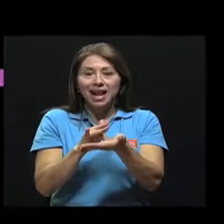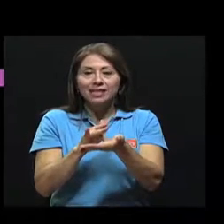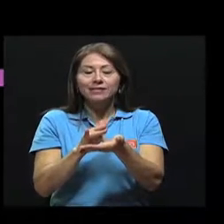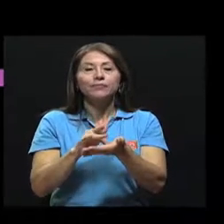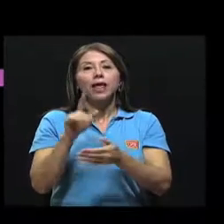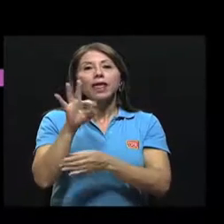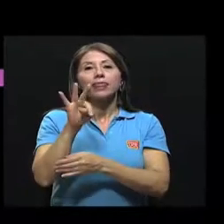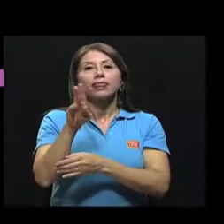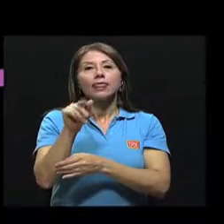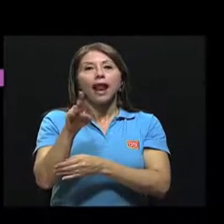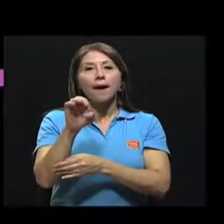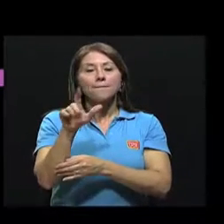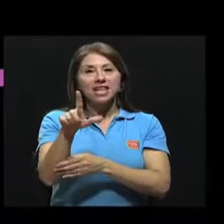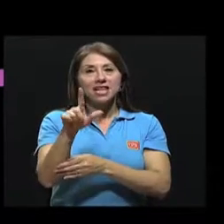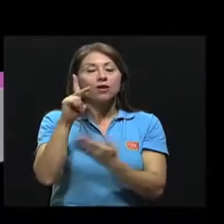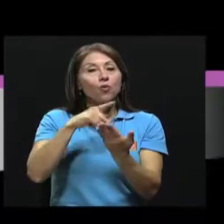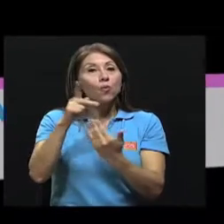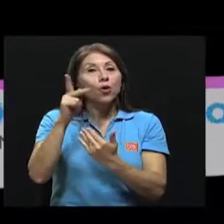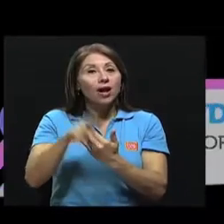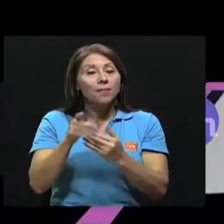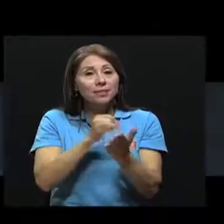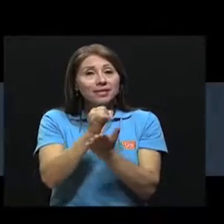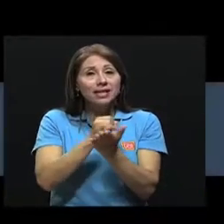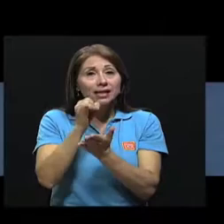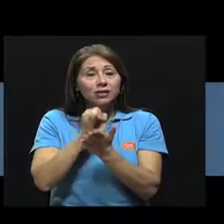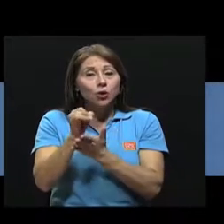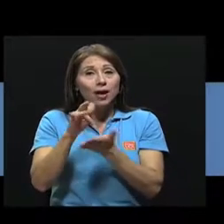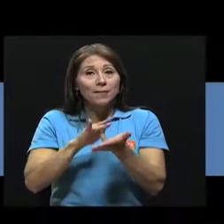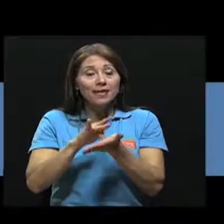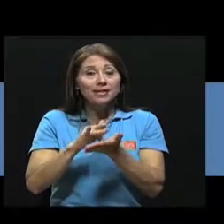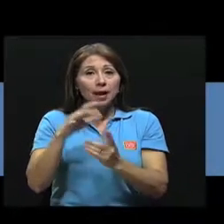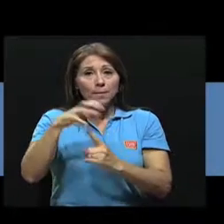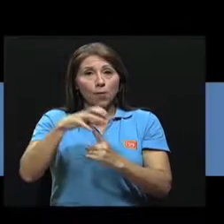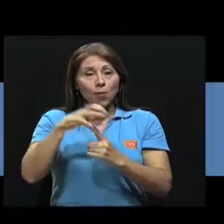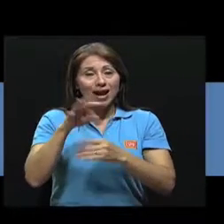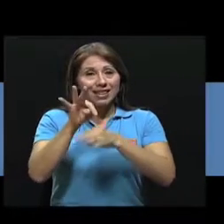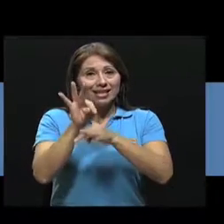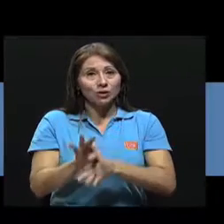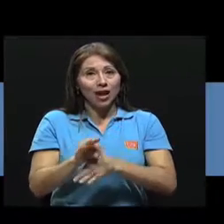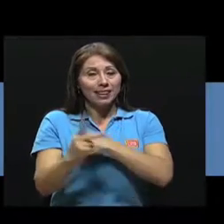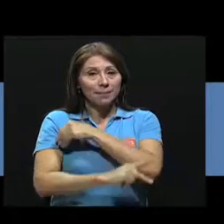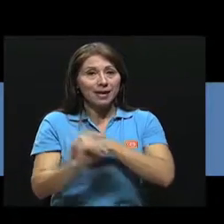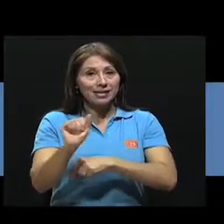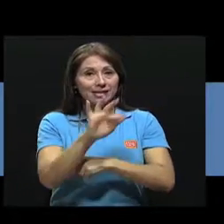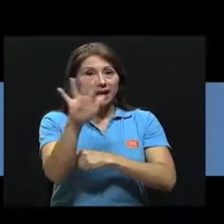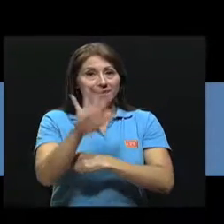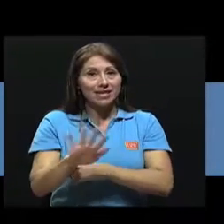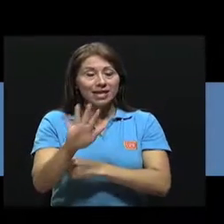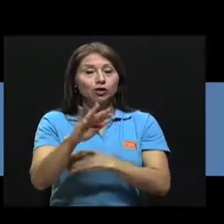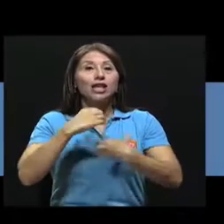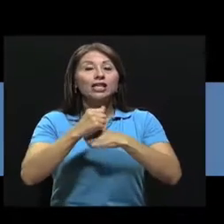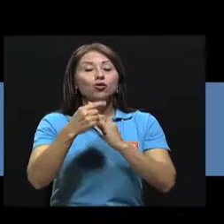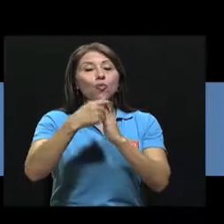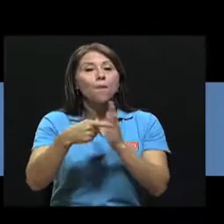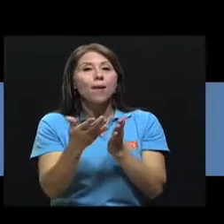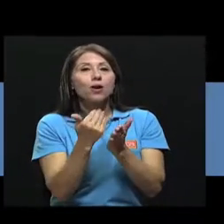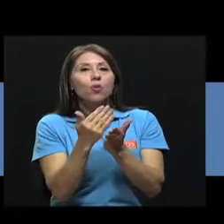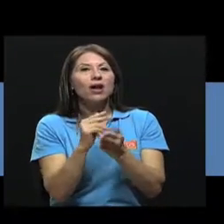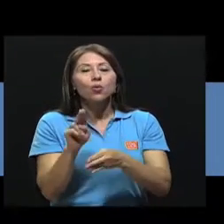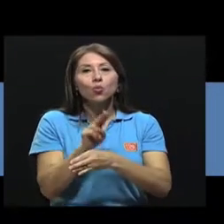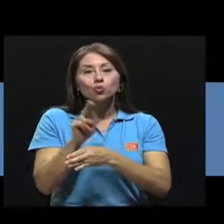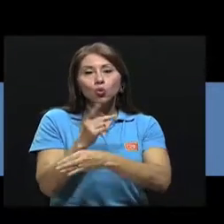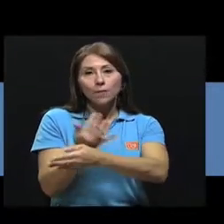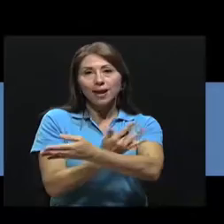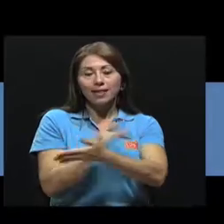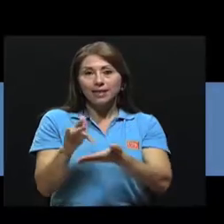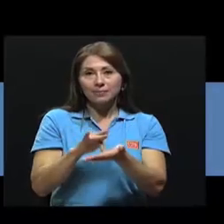tradicional de países caribeños, elaboró un manual de uso de plantas medicinales para la atención primaria, del cual compartiremos